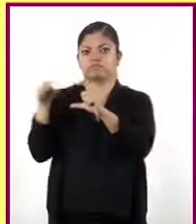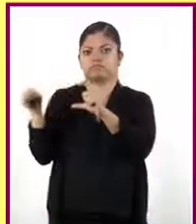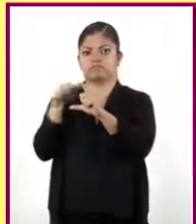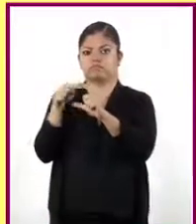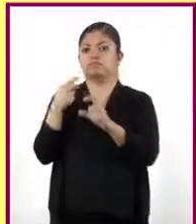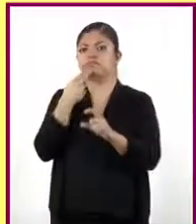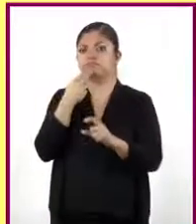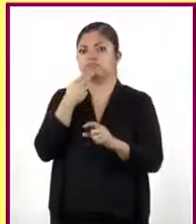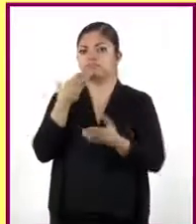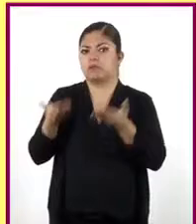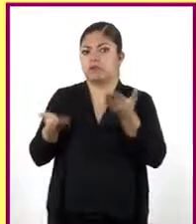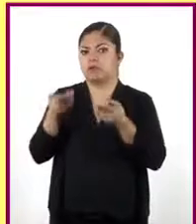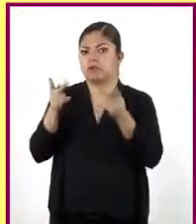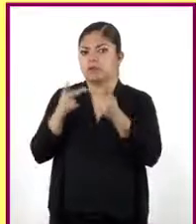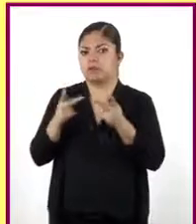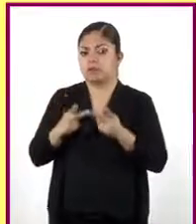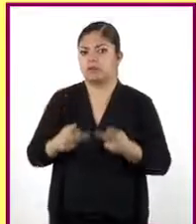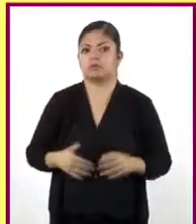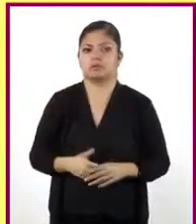expresiones equivalentes?